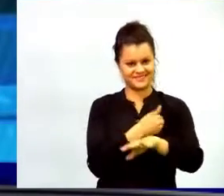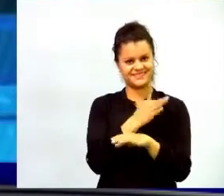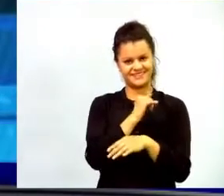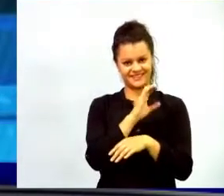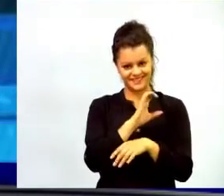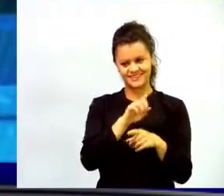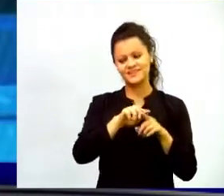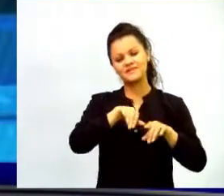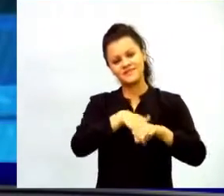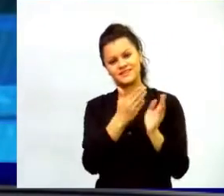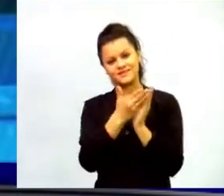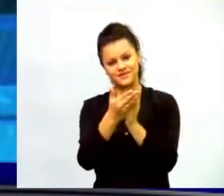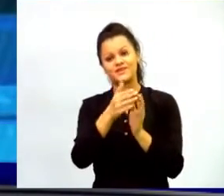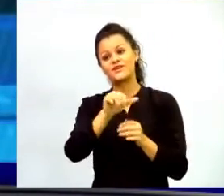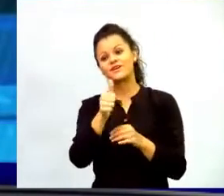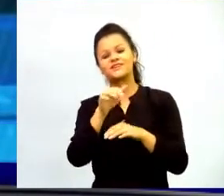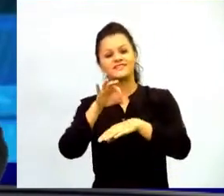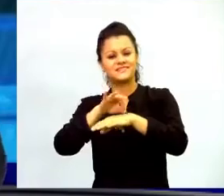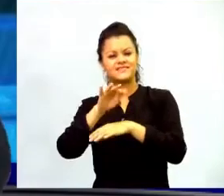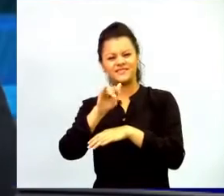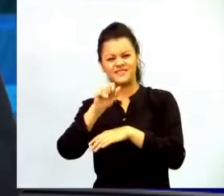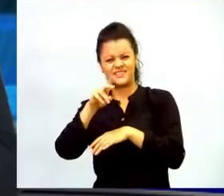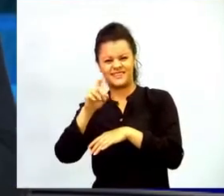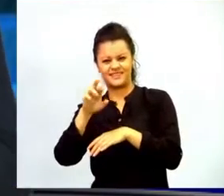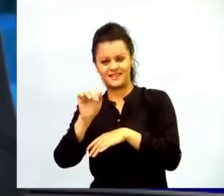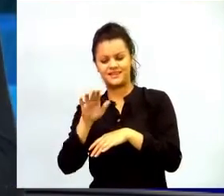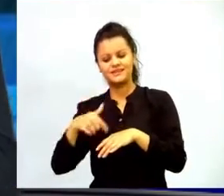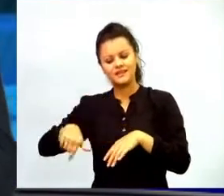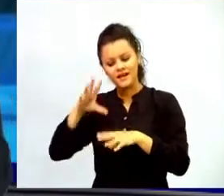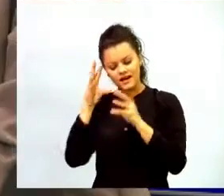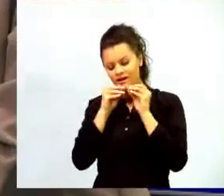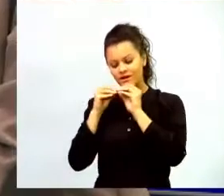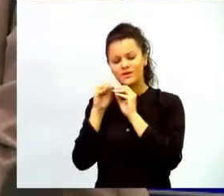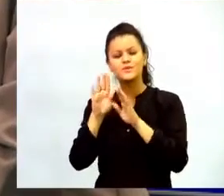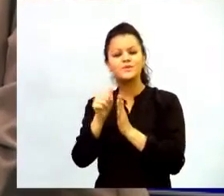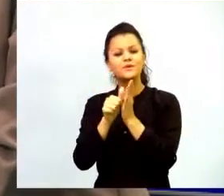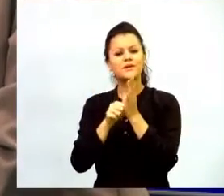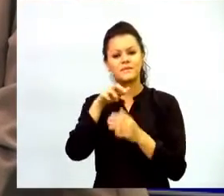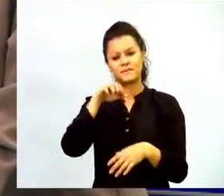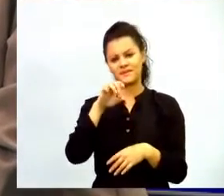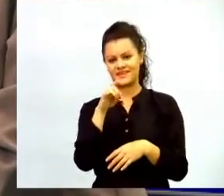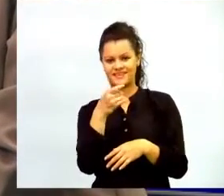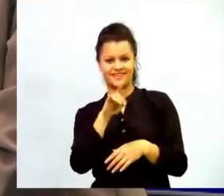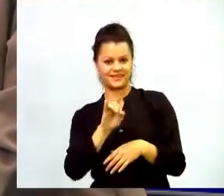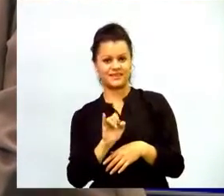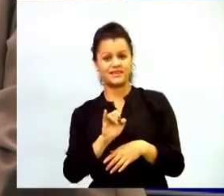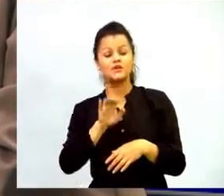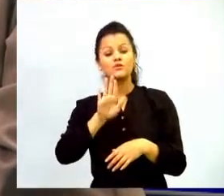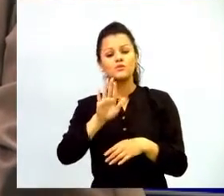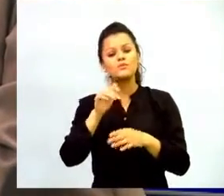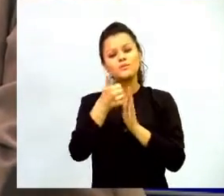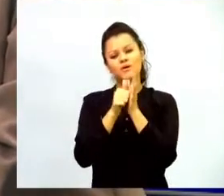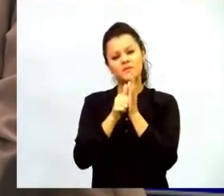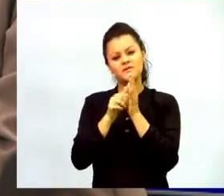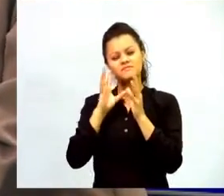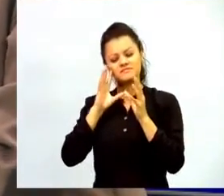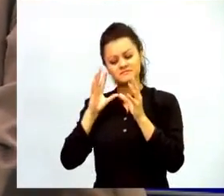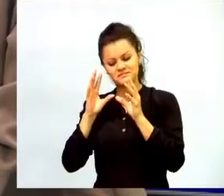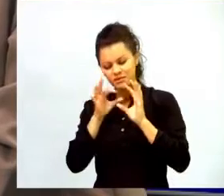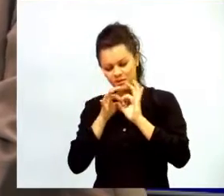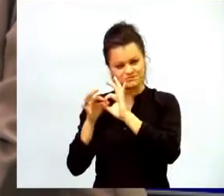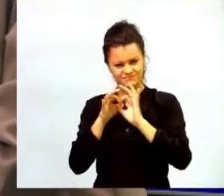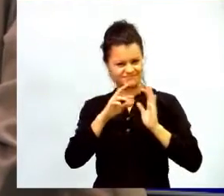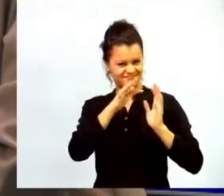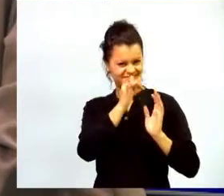Se trata precisamente del programa PEGI, un programa de acompañamiento con TIC de manera integral y